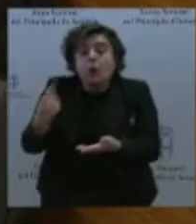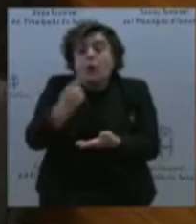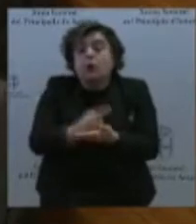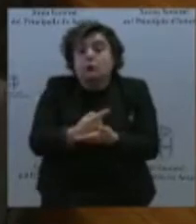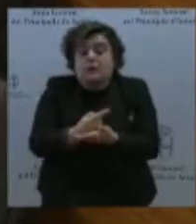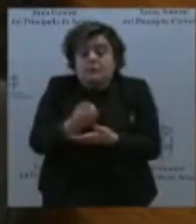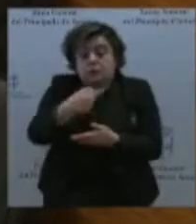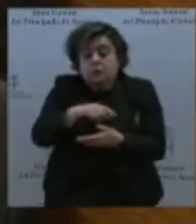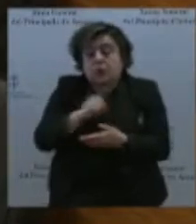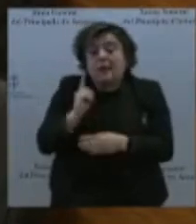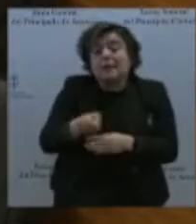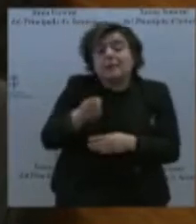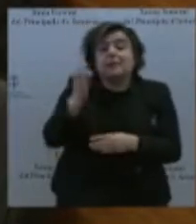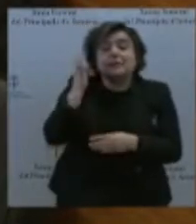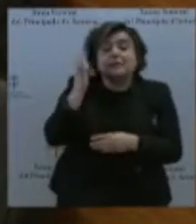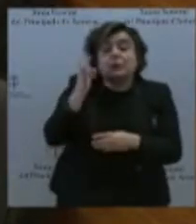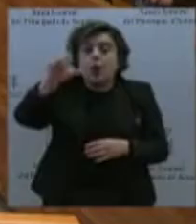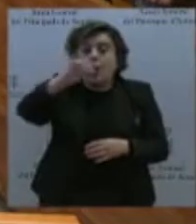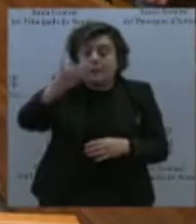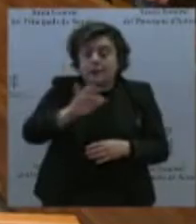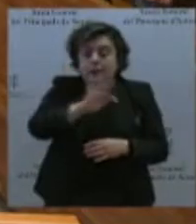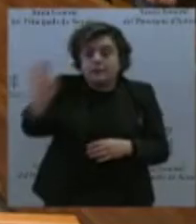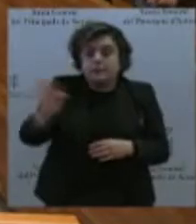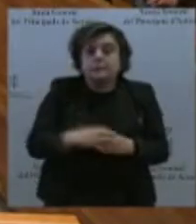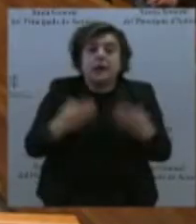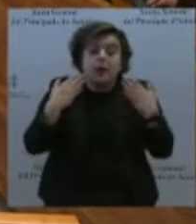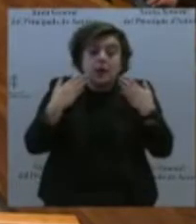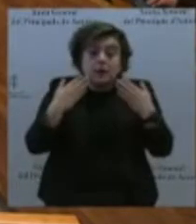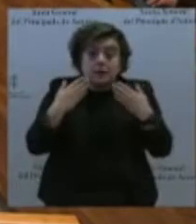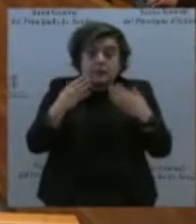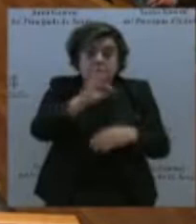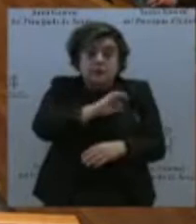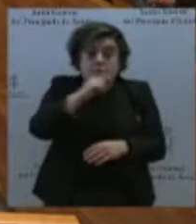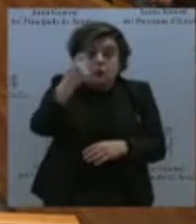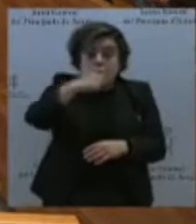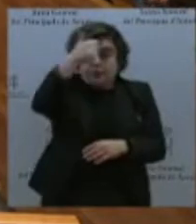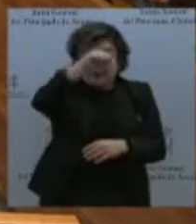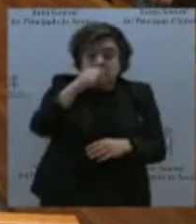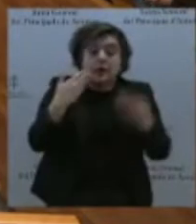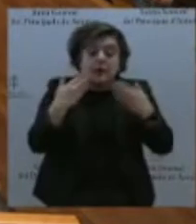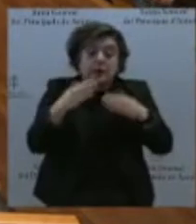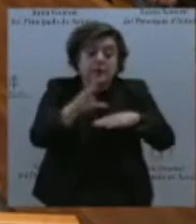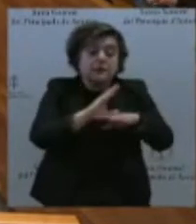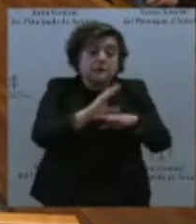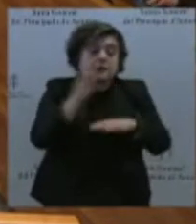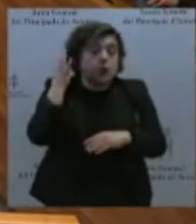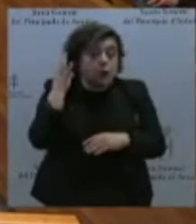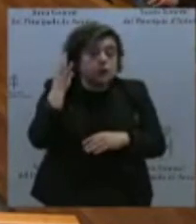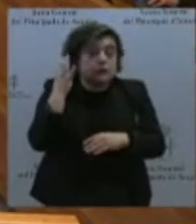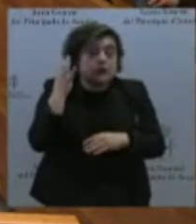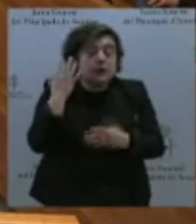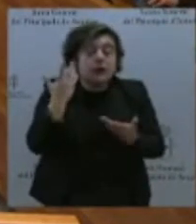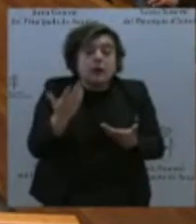a la plataforma. Muchas gracias. Muchas gracias, señora consejera. De este tema ya hemos hablado en varias ocasiones en